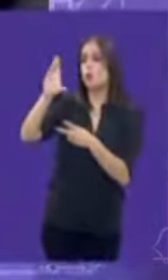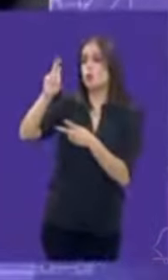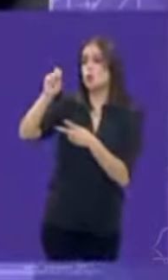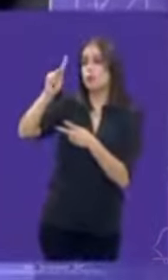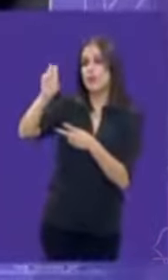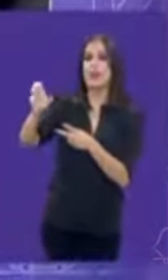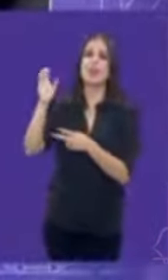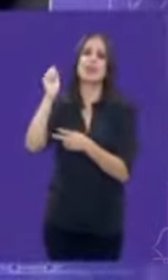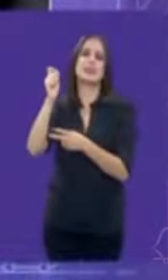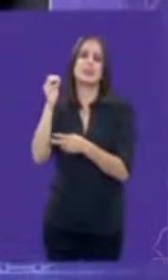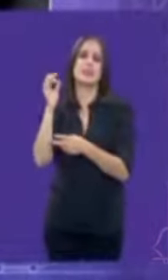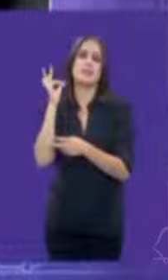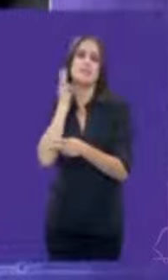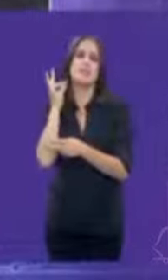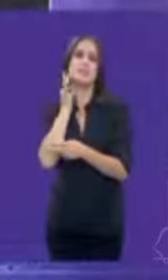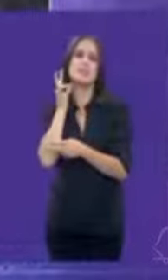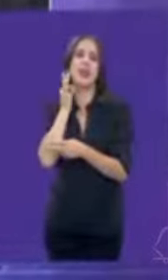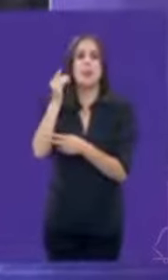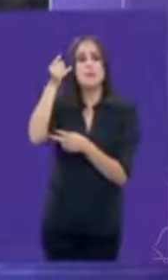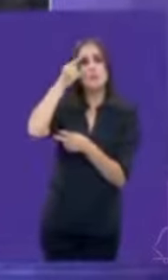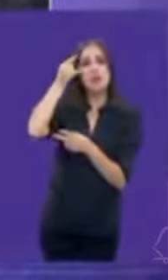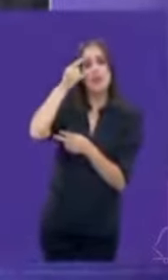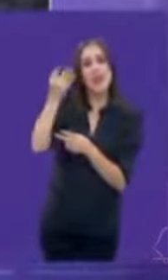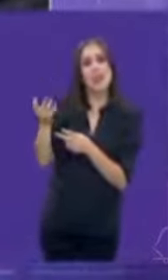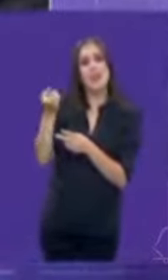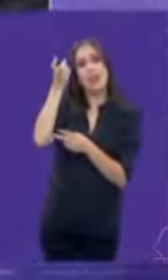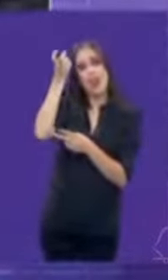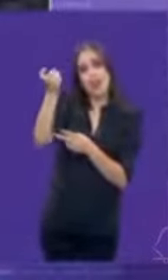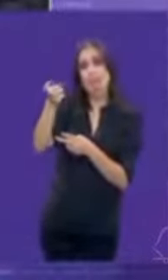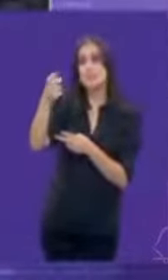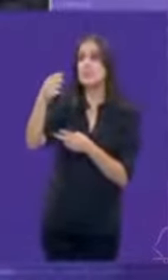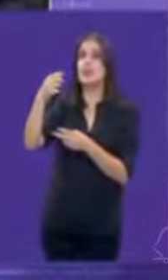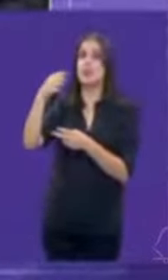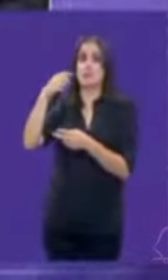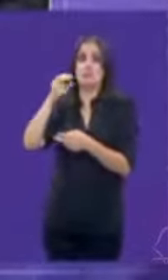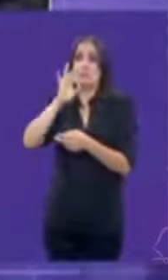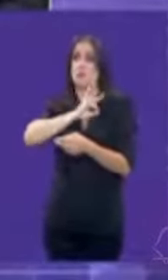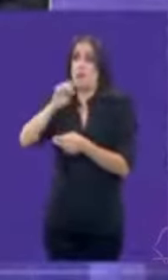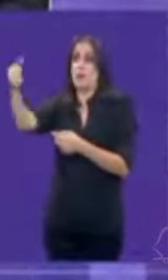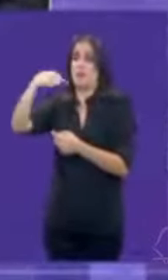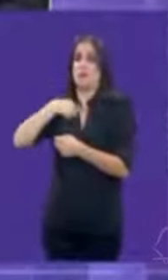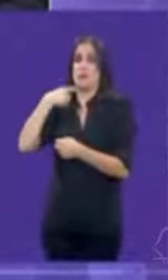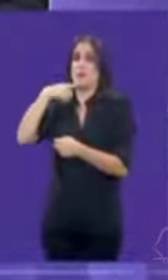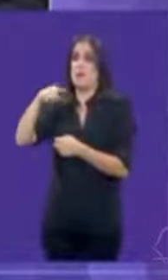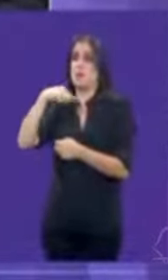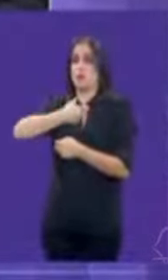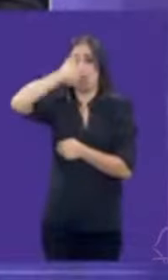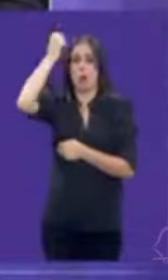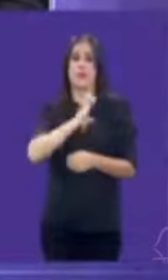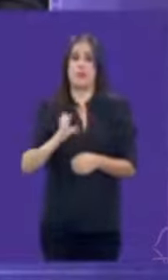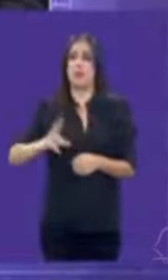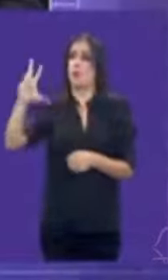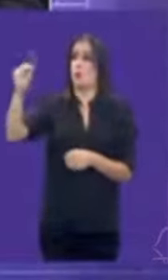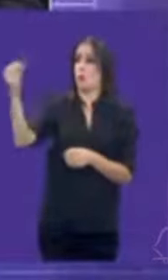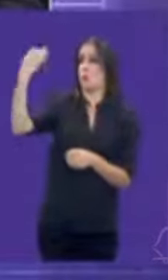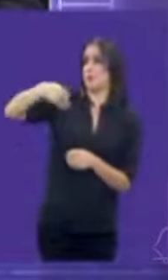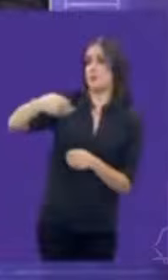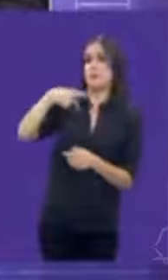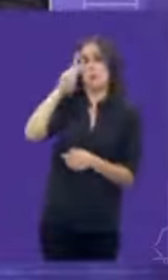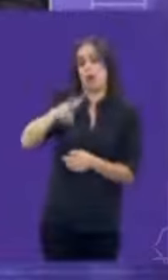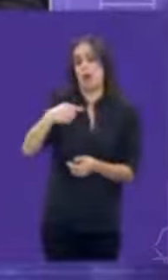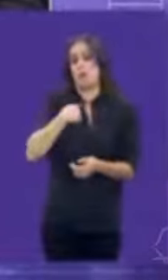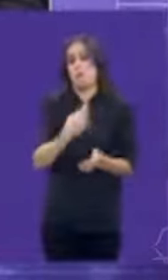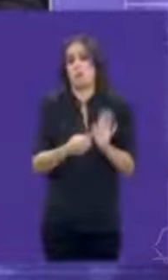el fiscal pirata, prácticamente me hubieran impedido llegar a la candidatura. Yo les puedo decir, aquí está mi gobierno,